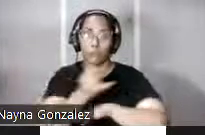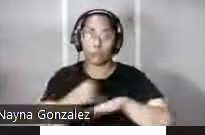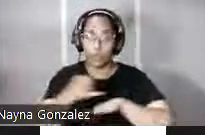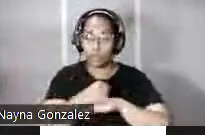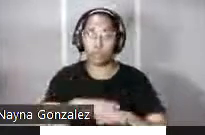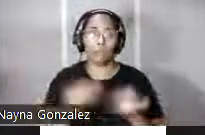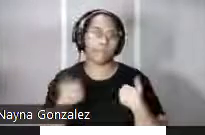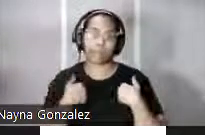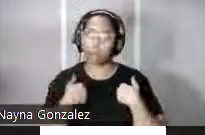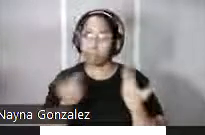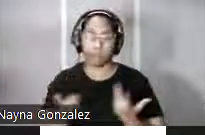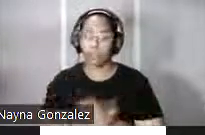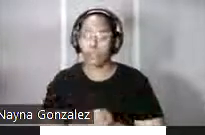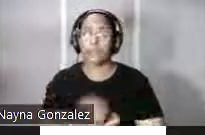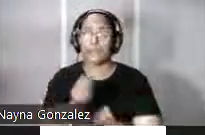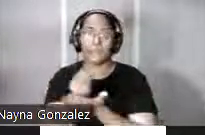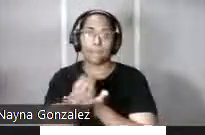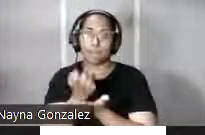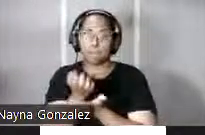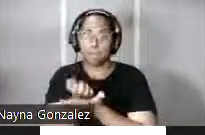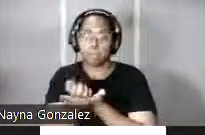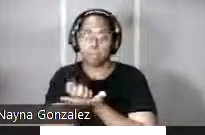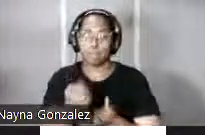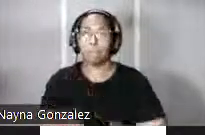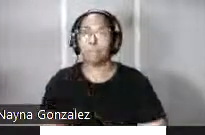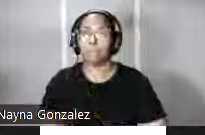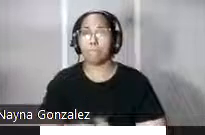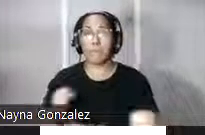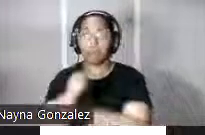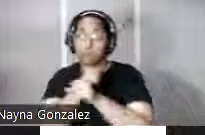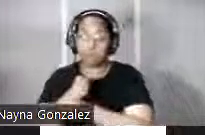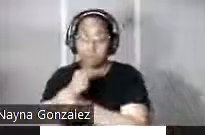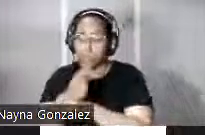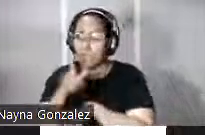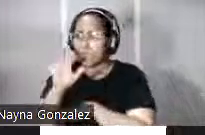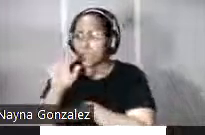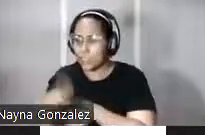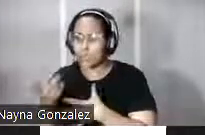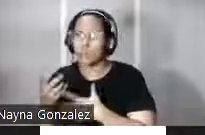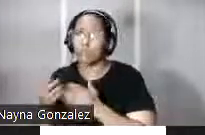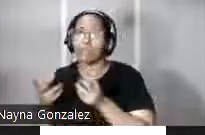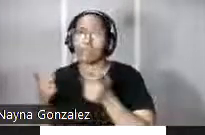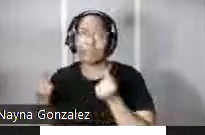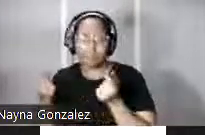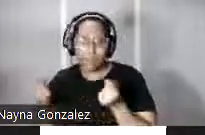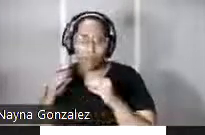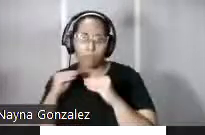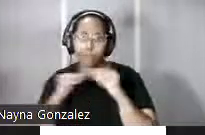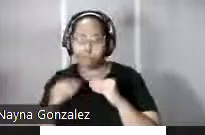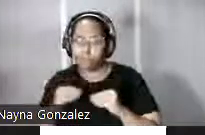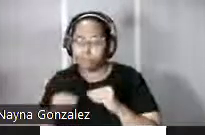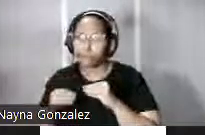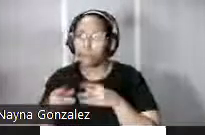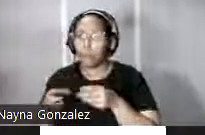de recursos económicos. La defensa de esta fortificación se reforzó con la construcción de un camino de ronda